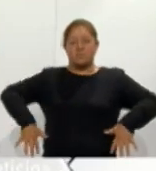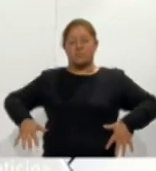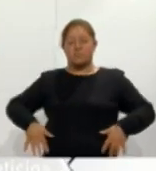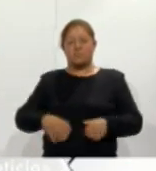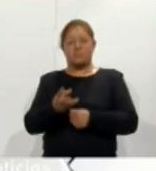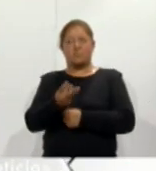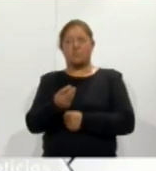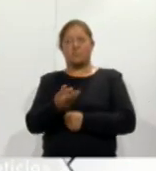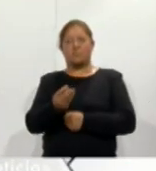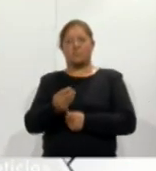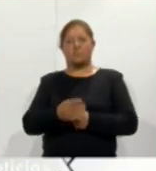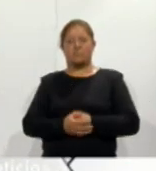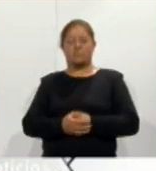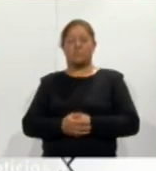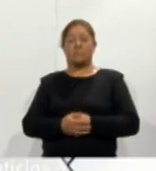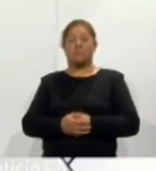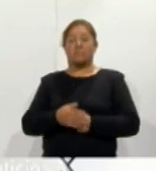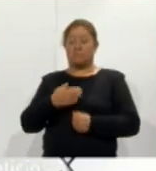Menos yo